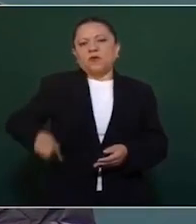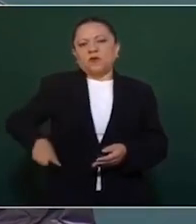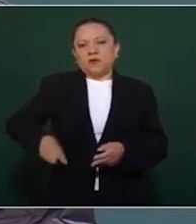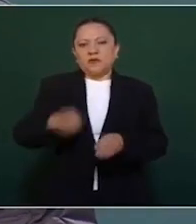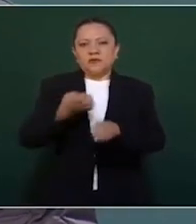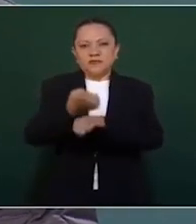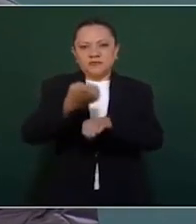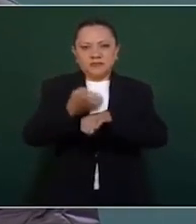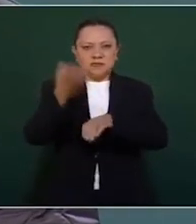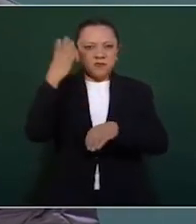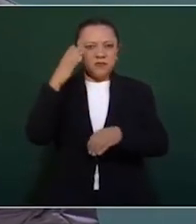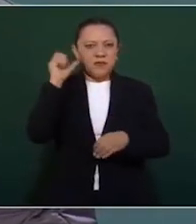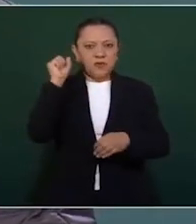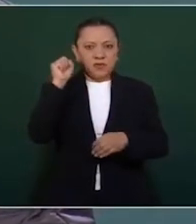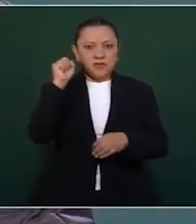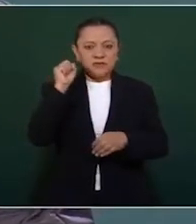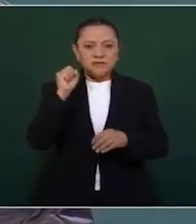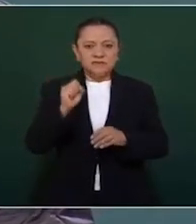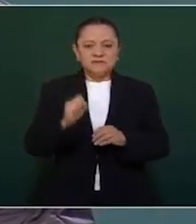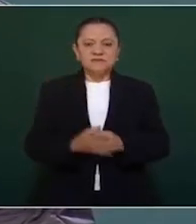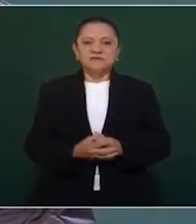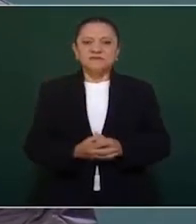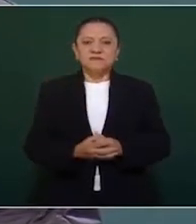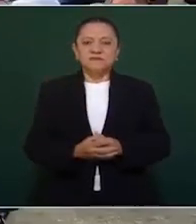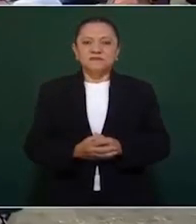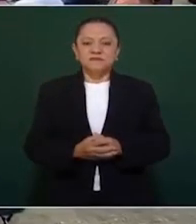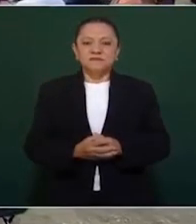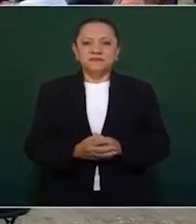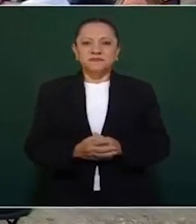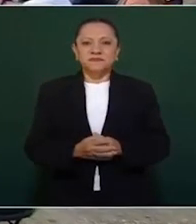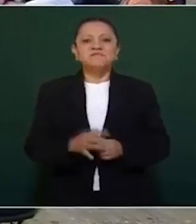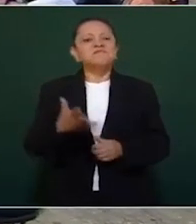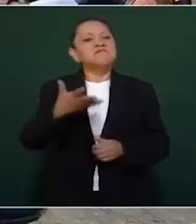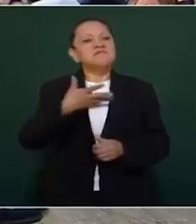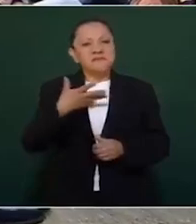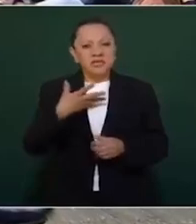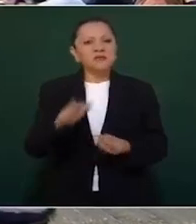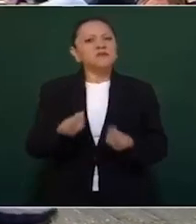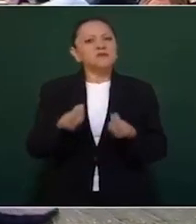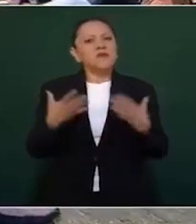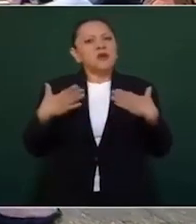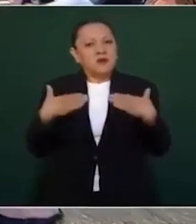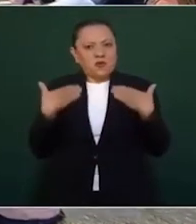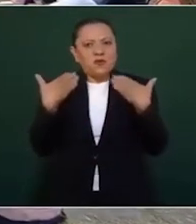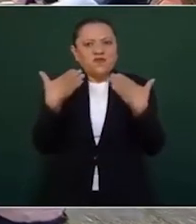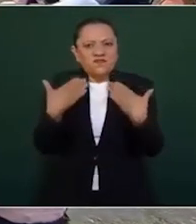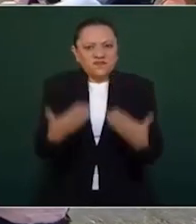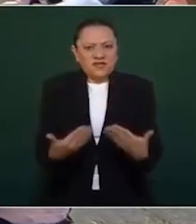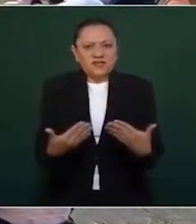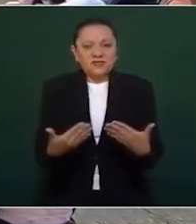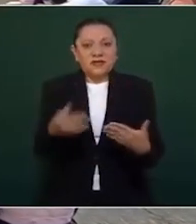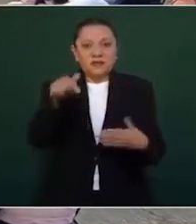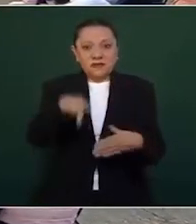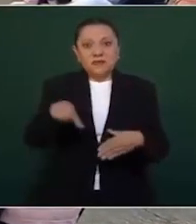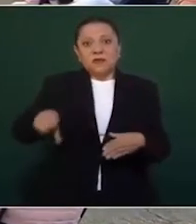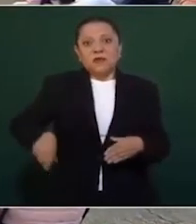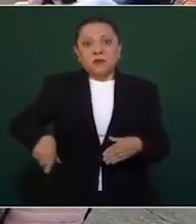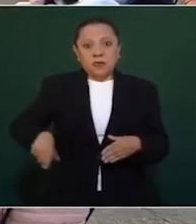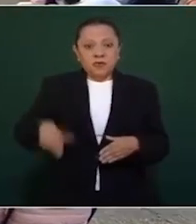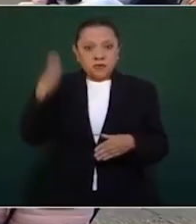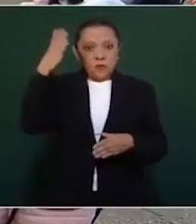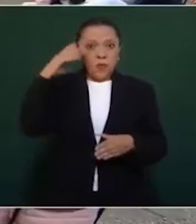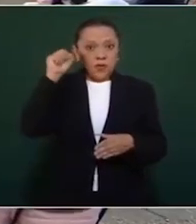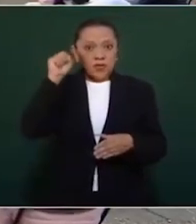le tenemos toda la confianza al gobernador de Morelos, estamos trabajando